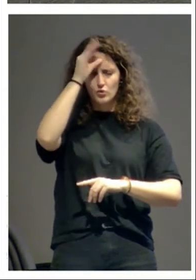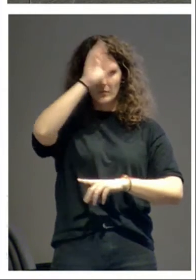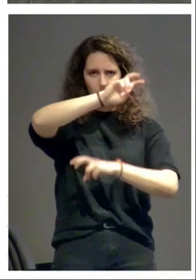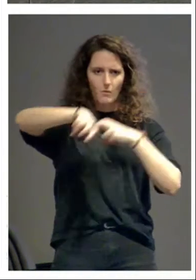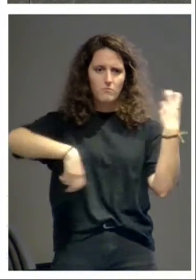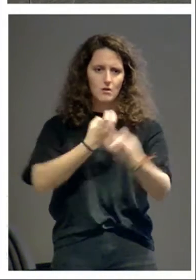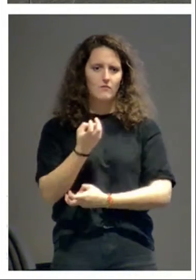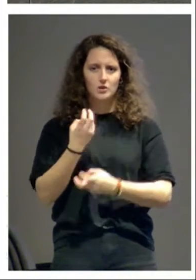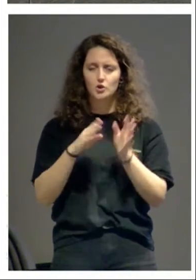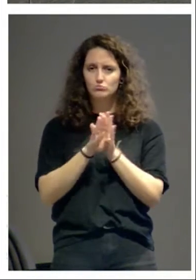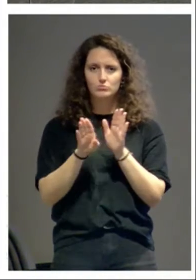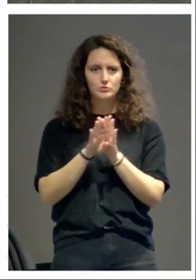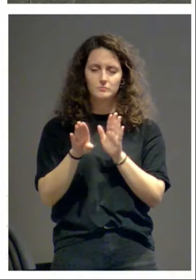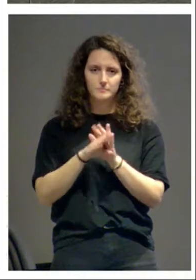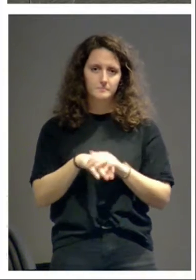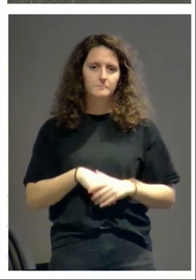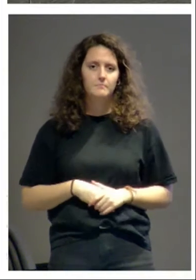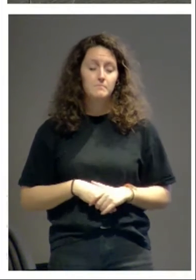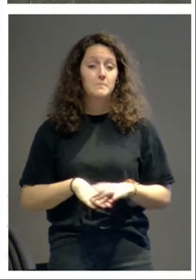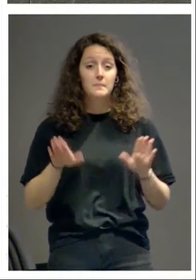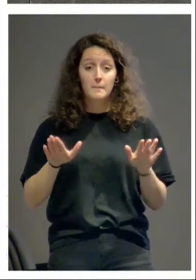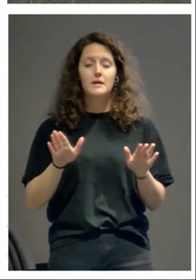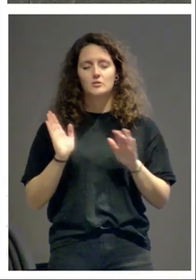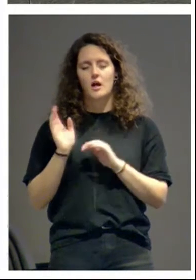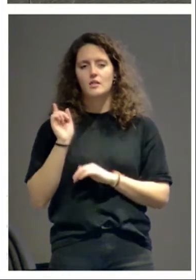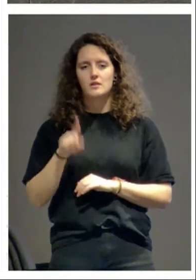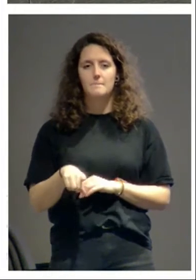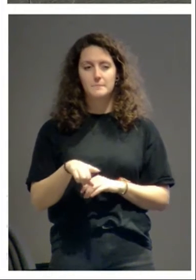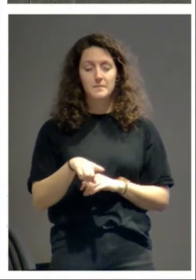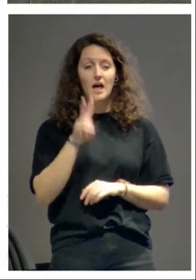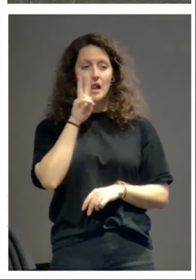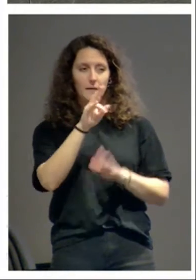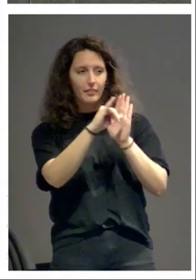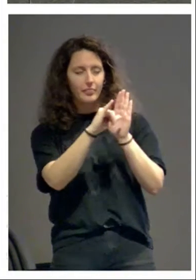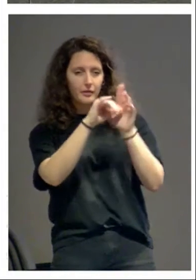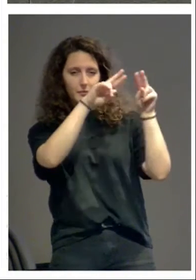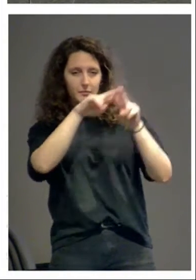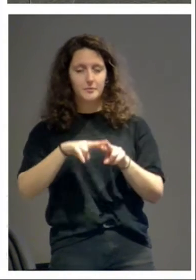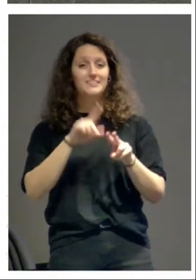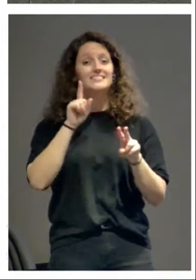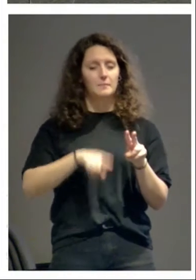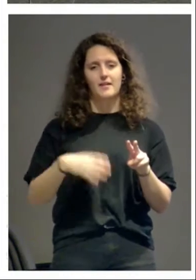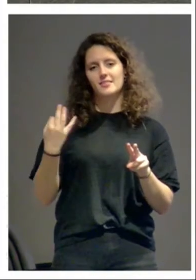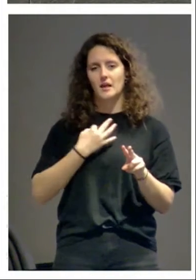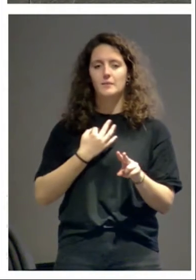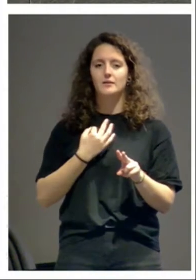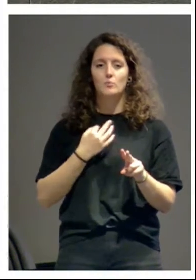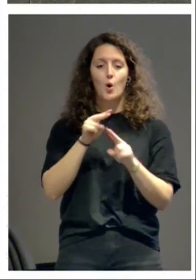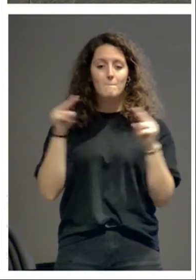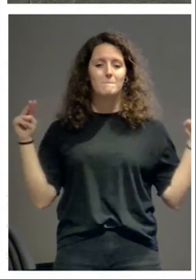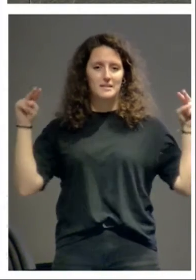continuamente. Pero, aparte de la mirada cercana, también es necesaria la mirada en perspectiva.